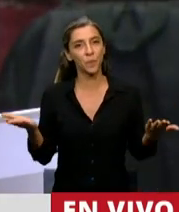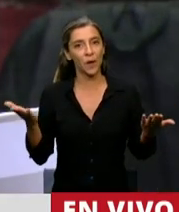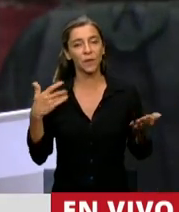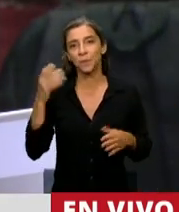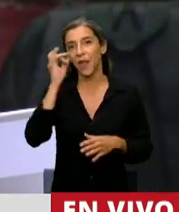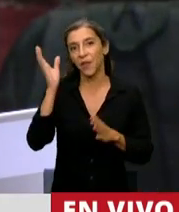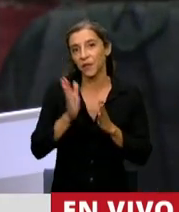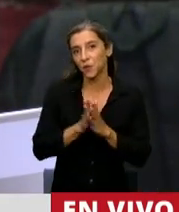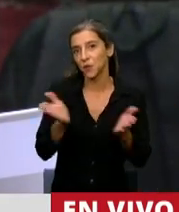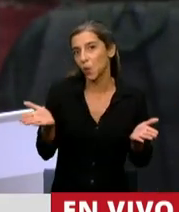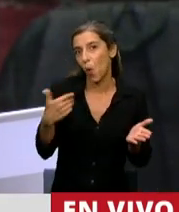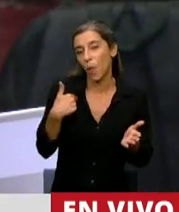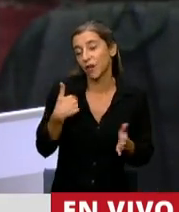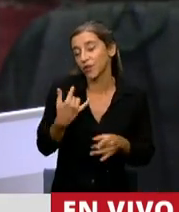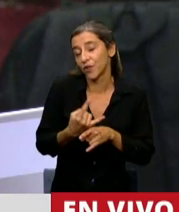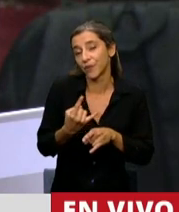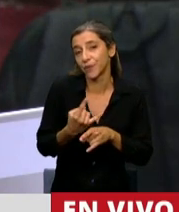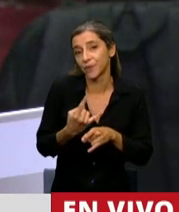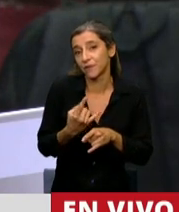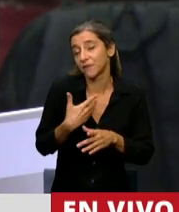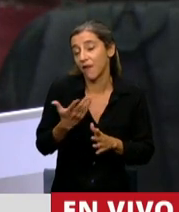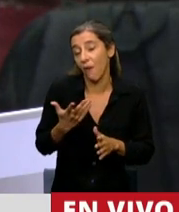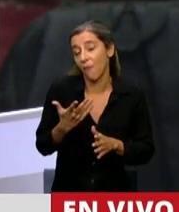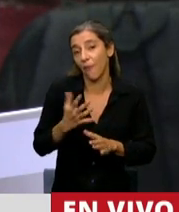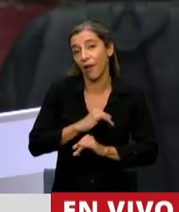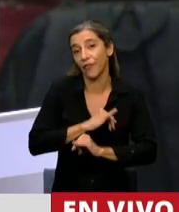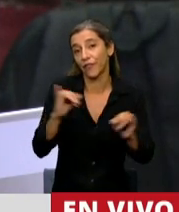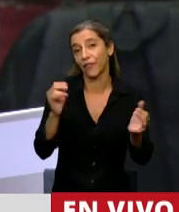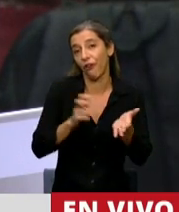disculpen por ser el agua fiestas de siempre, pero tengo una mala noticia.